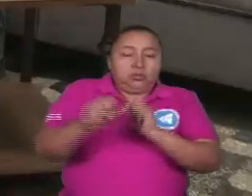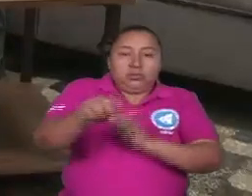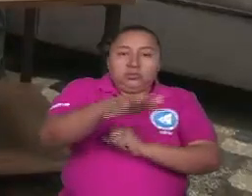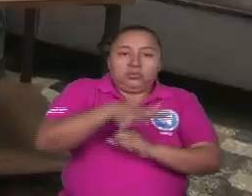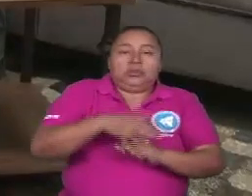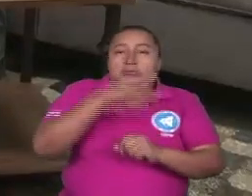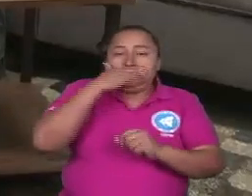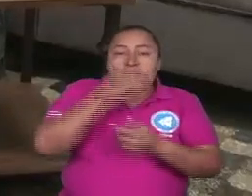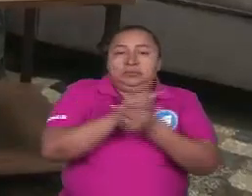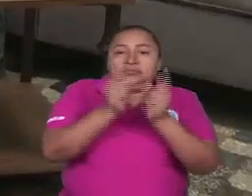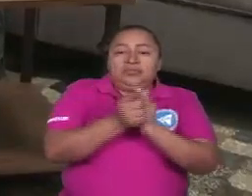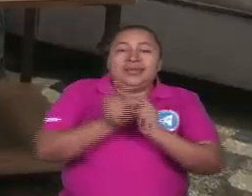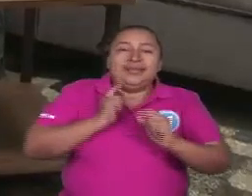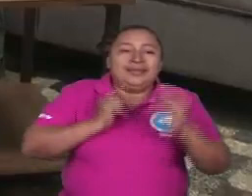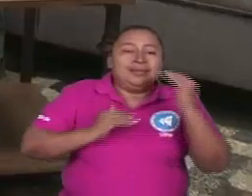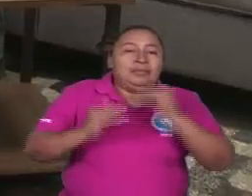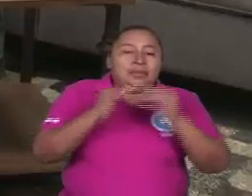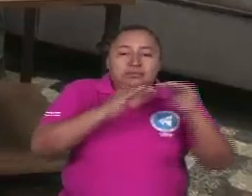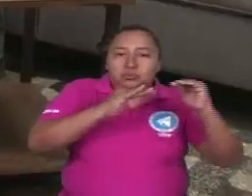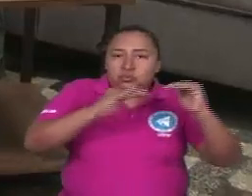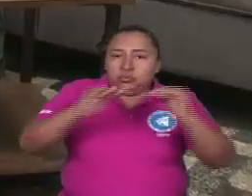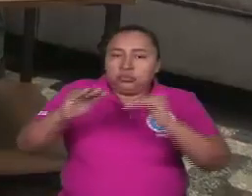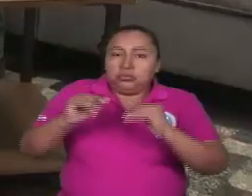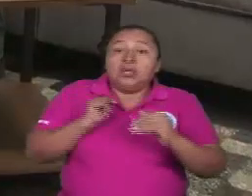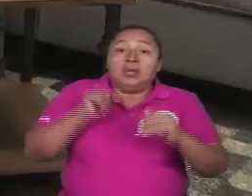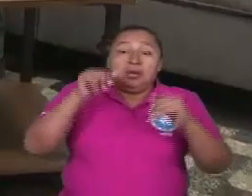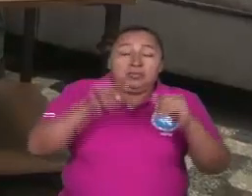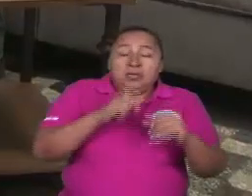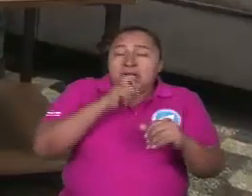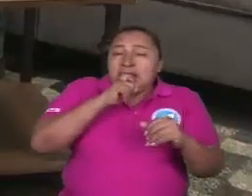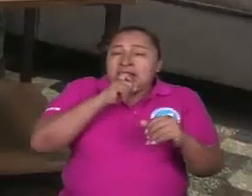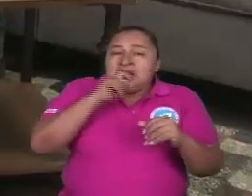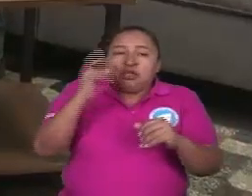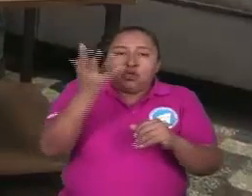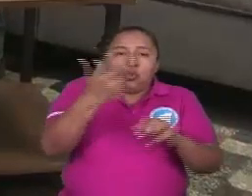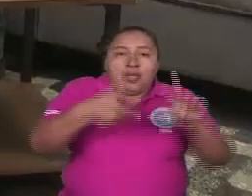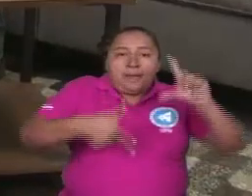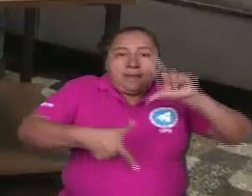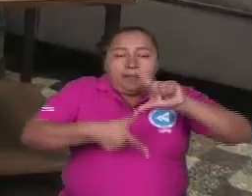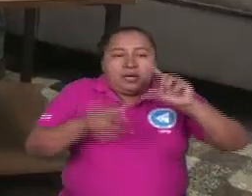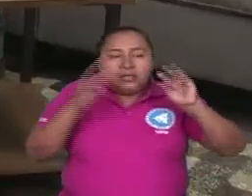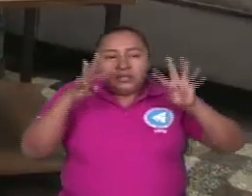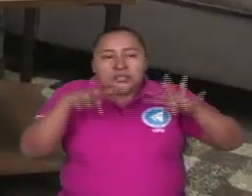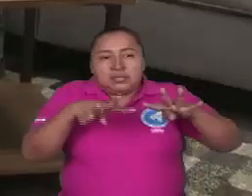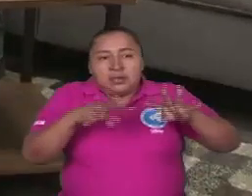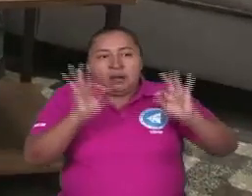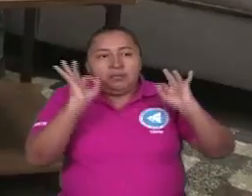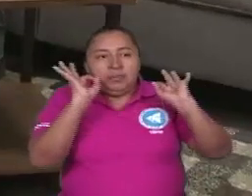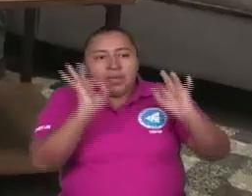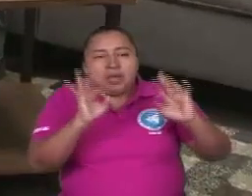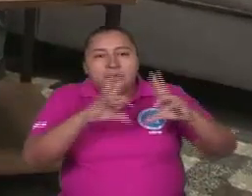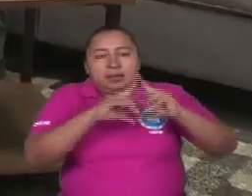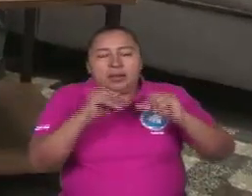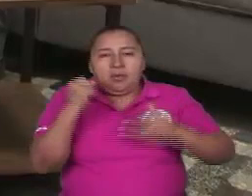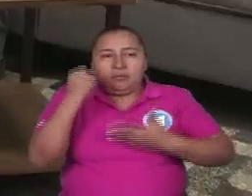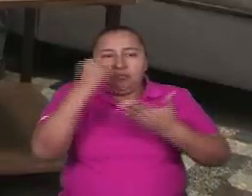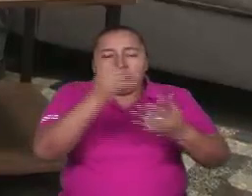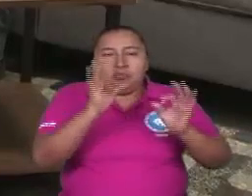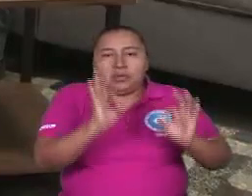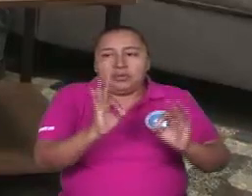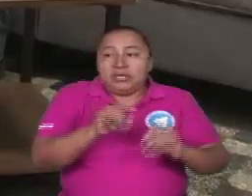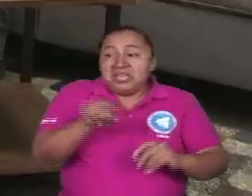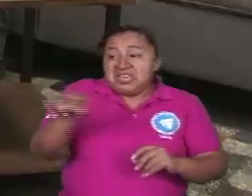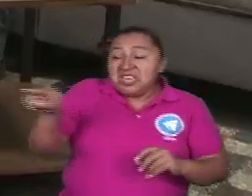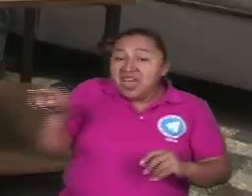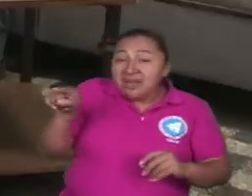revolucionario quieren la mayor estabilidad. Éramos una envidia para toda América Latina en materia de condiciones para la inversión y ellos